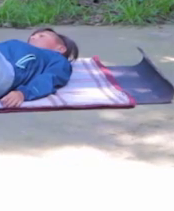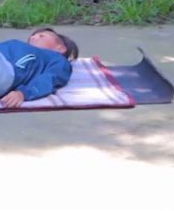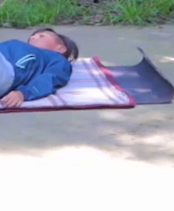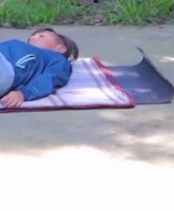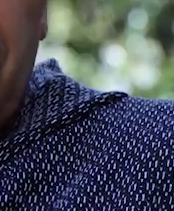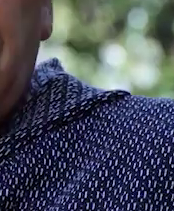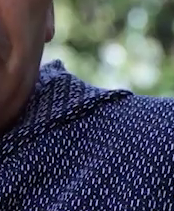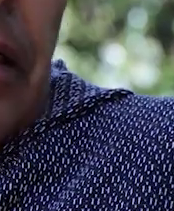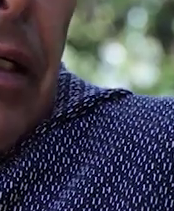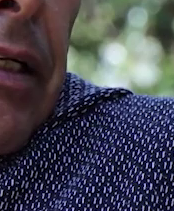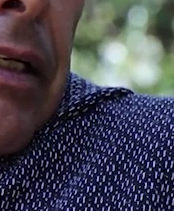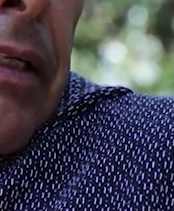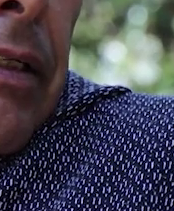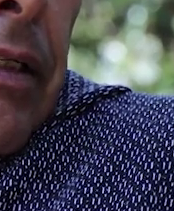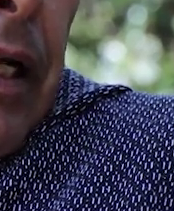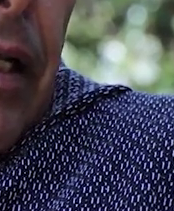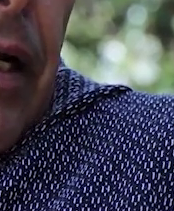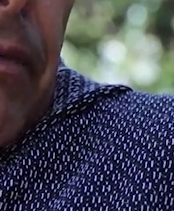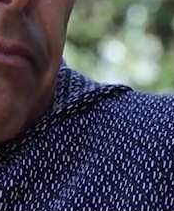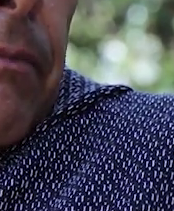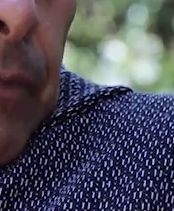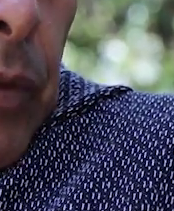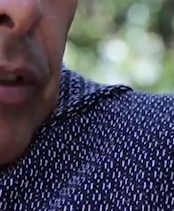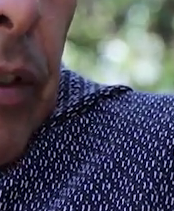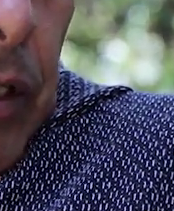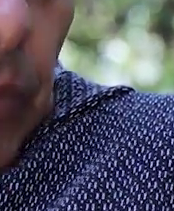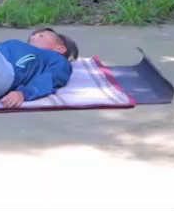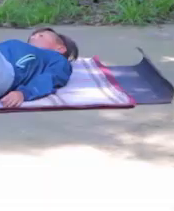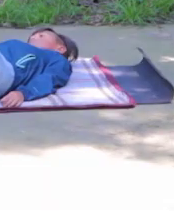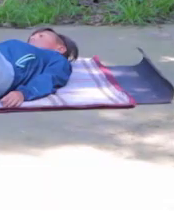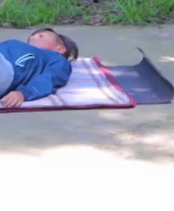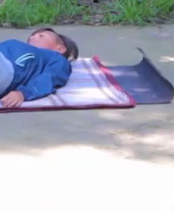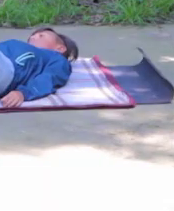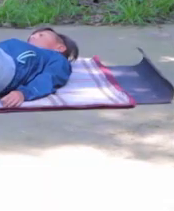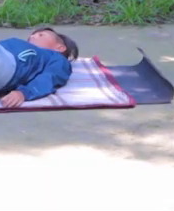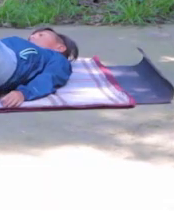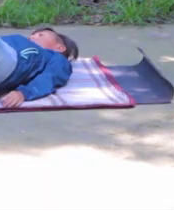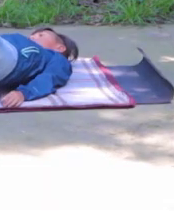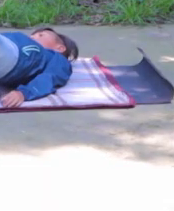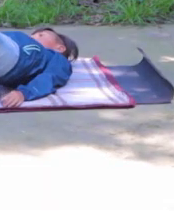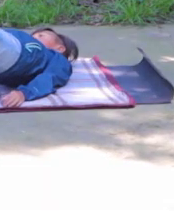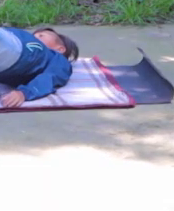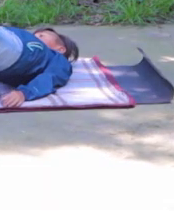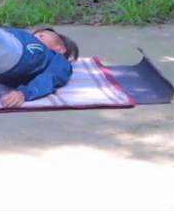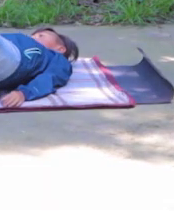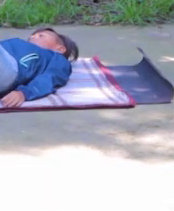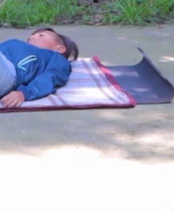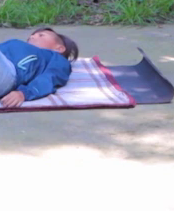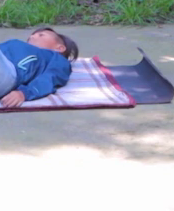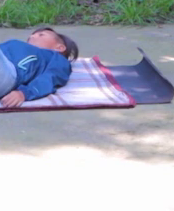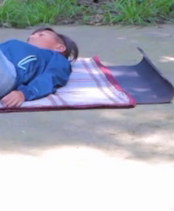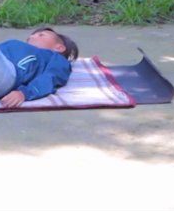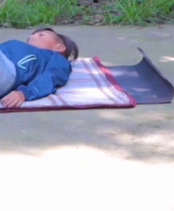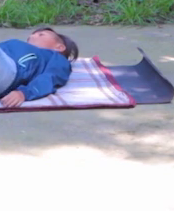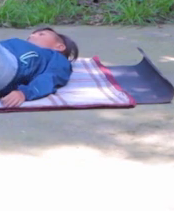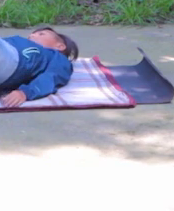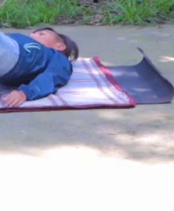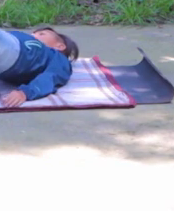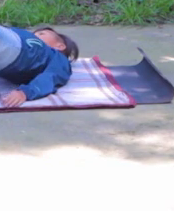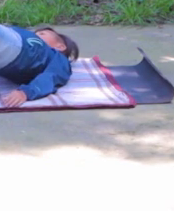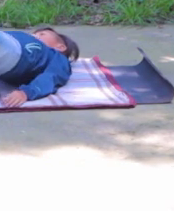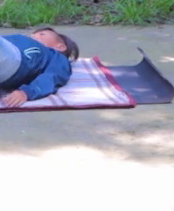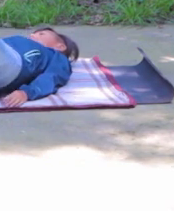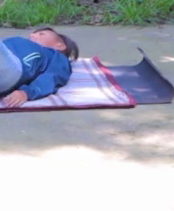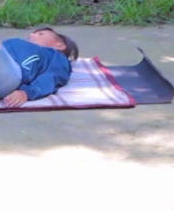vamos a hacer es elevar la cadera. Hacemos, elevamos la cadera ahí. Muy bien. Otra vez.